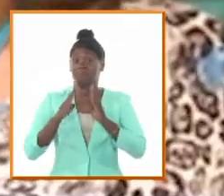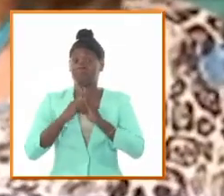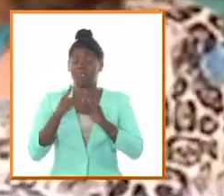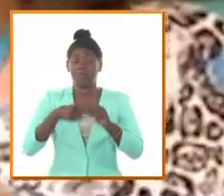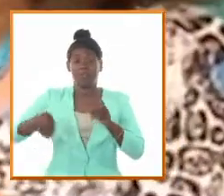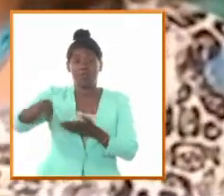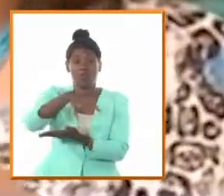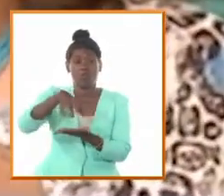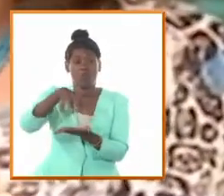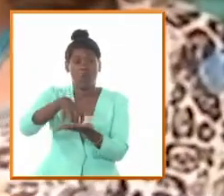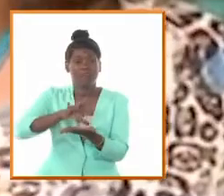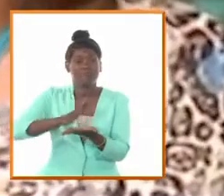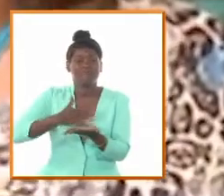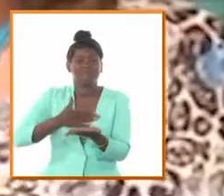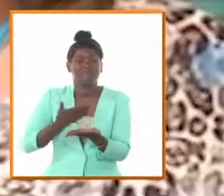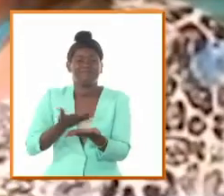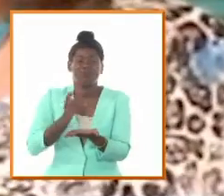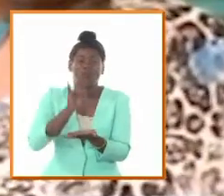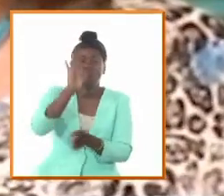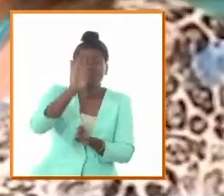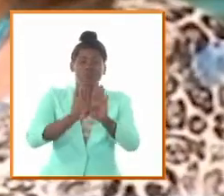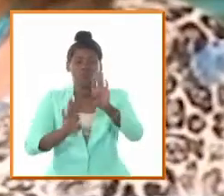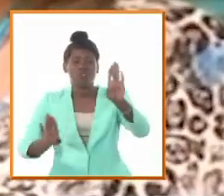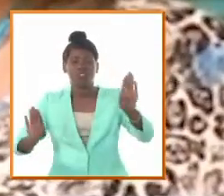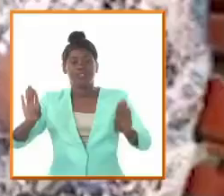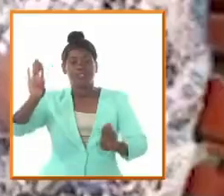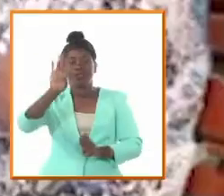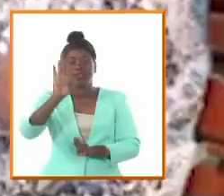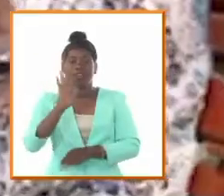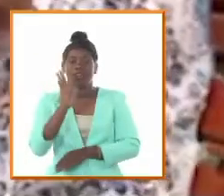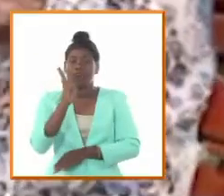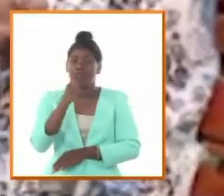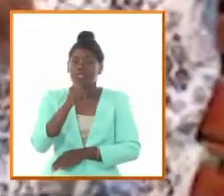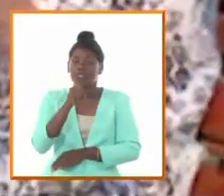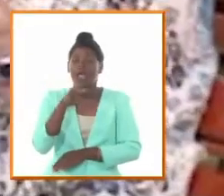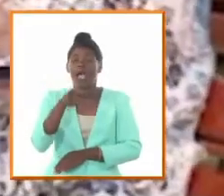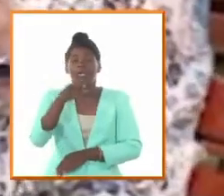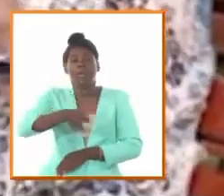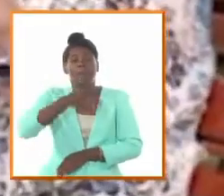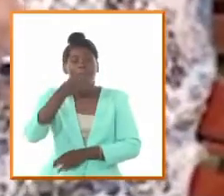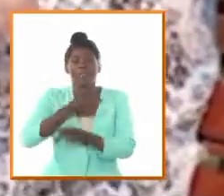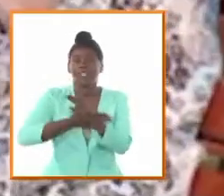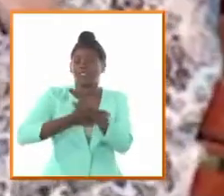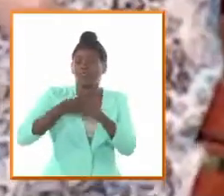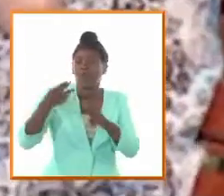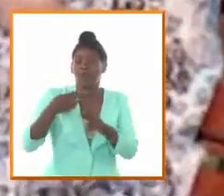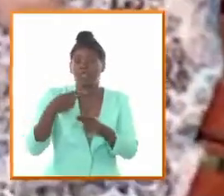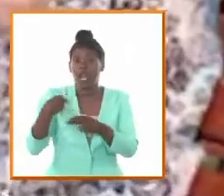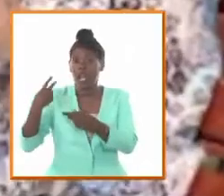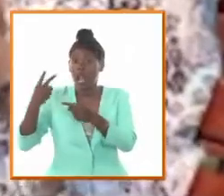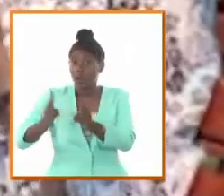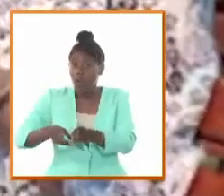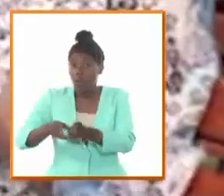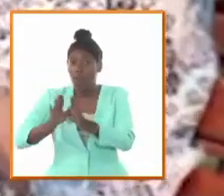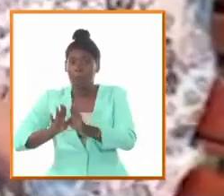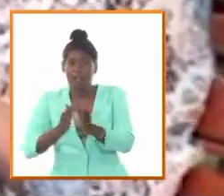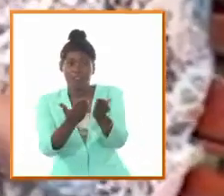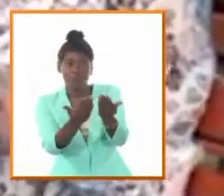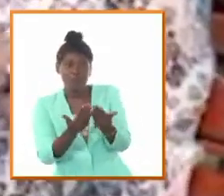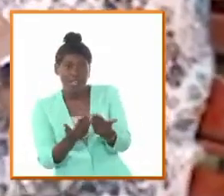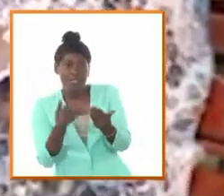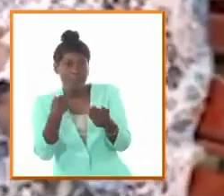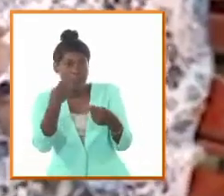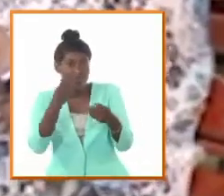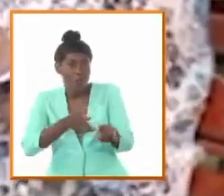por excelencia de ese hermoso momento de toda relación de pareja que es el noviajo aquí a Amalia esperaba a Ignacio cuando Ignacio venía de La